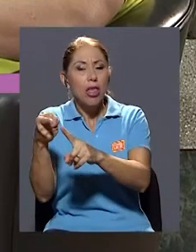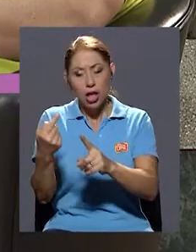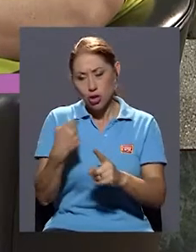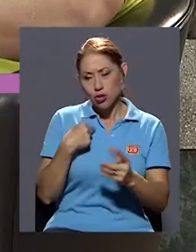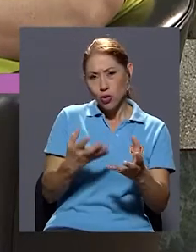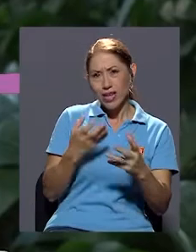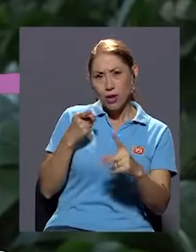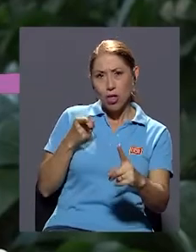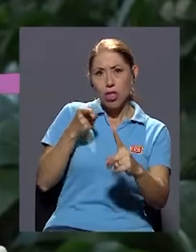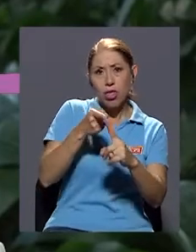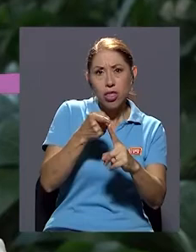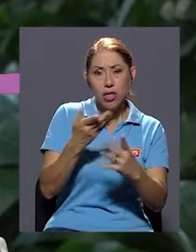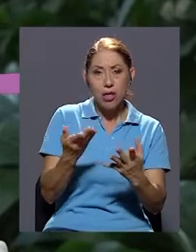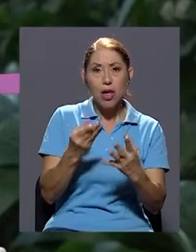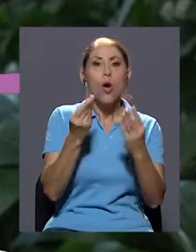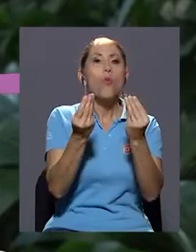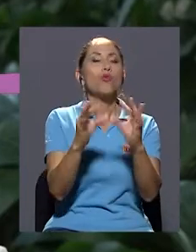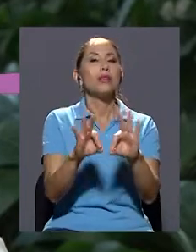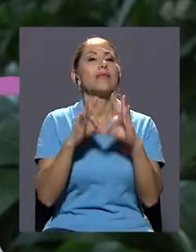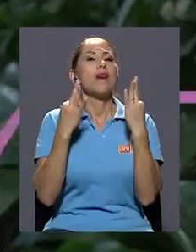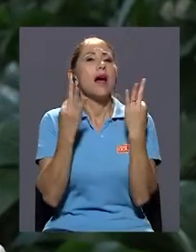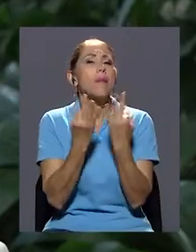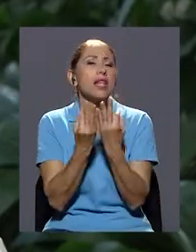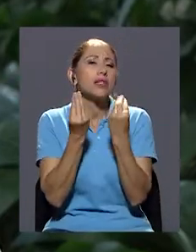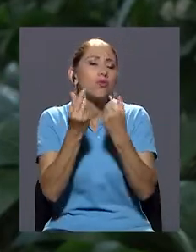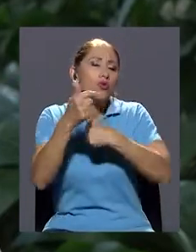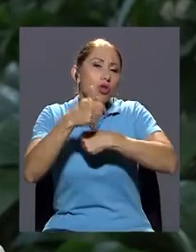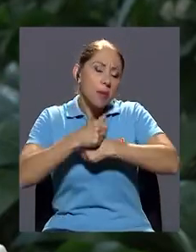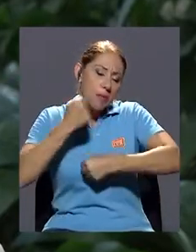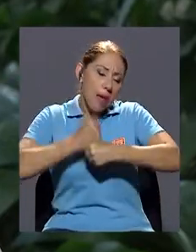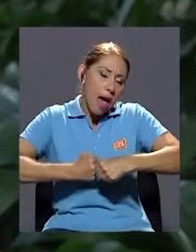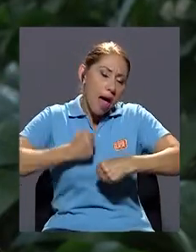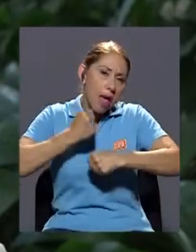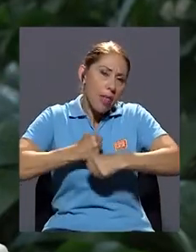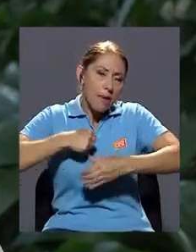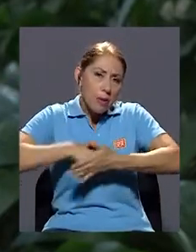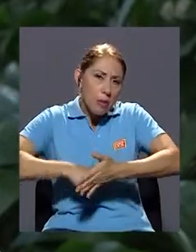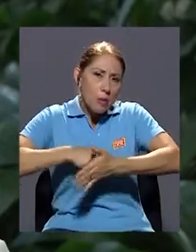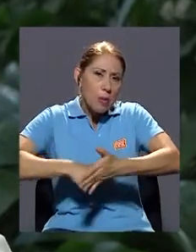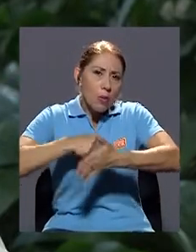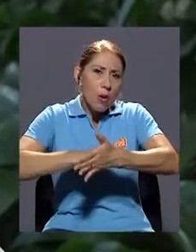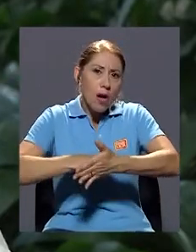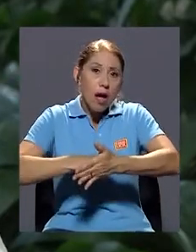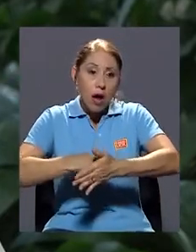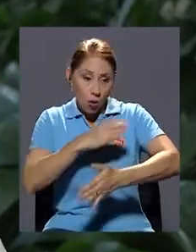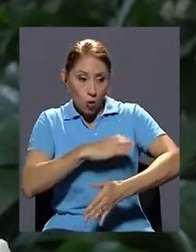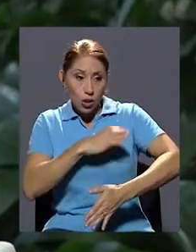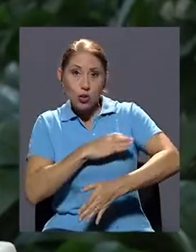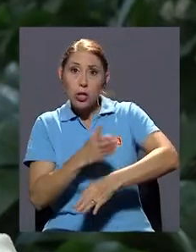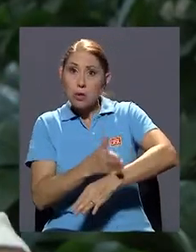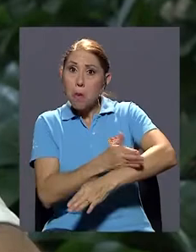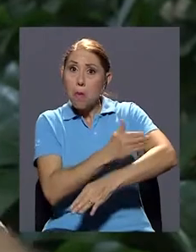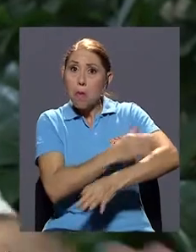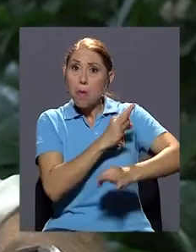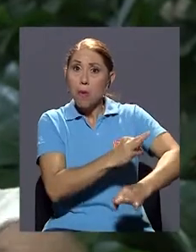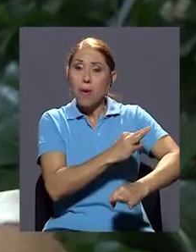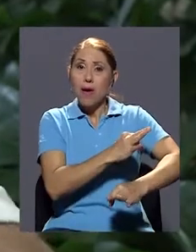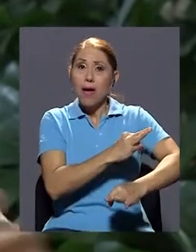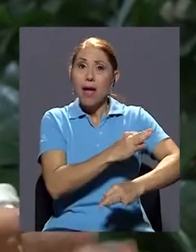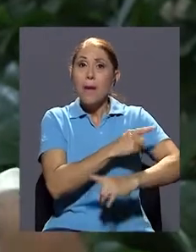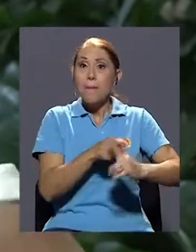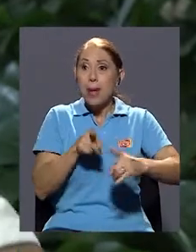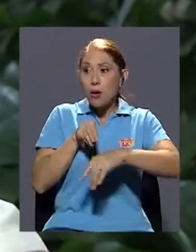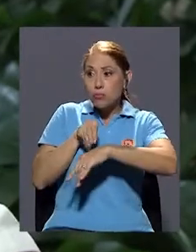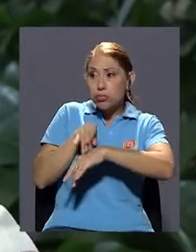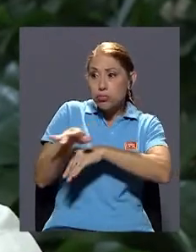mucho tiempo trabajan, se esfuerzan y logran mejorar sus condiciones, usualmente pasan las tafetas a sus hijos y sus hijos tienen